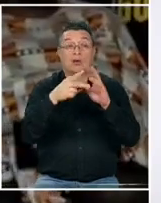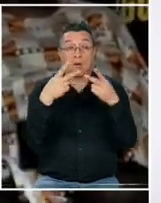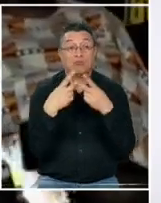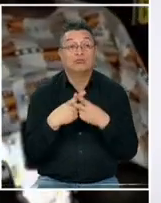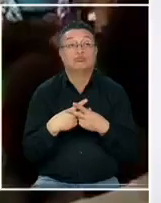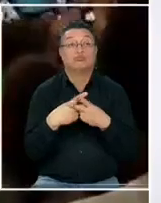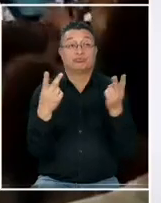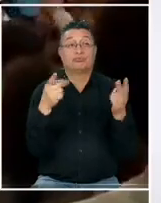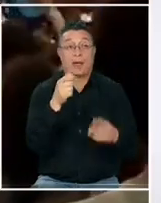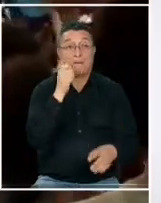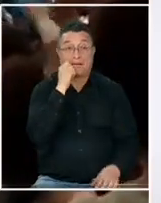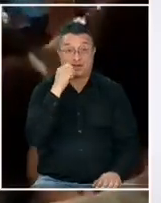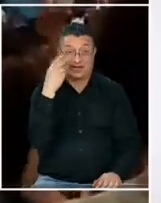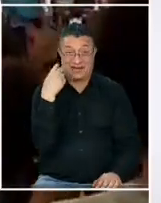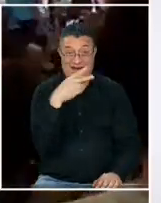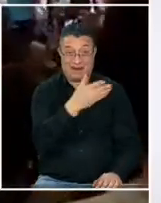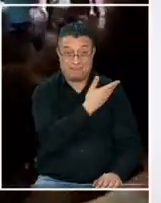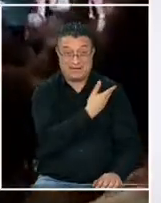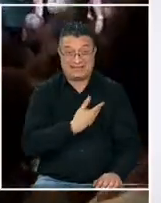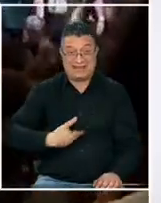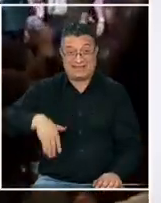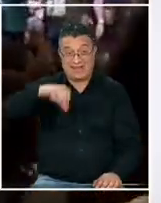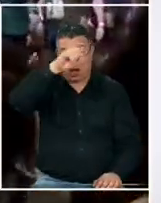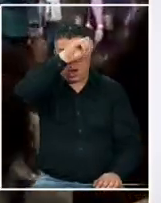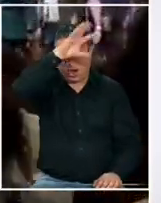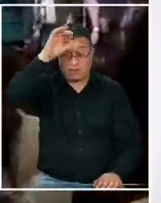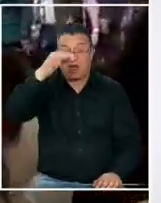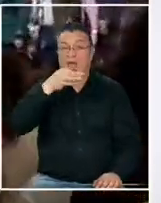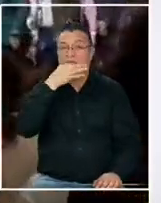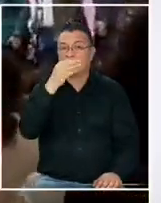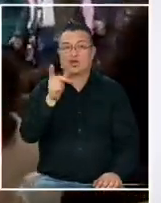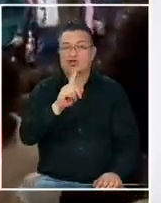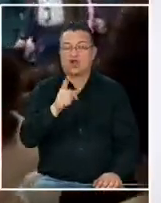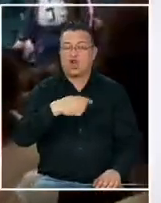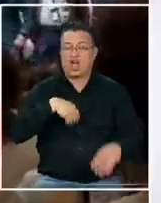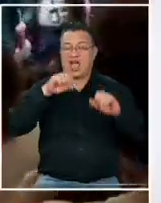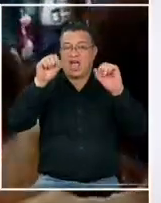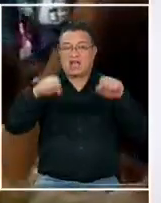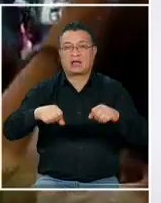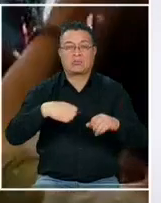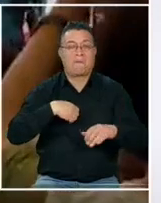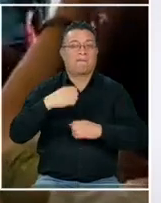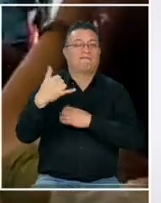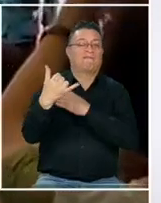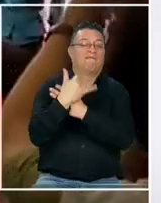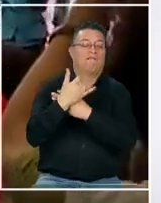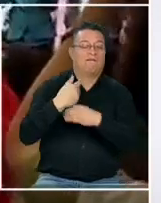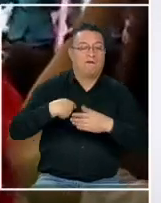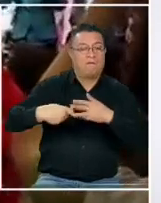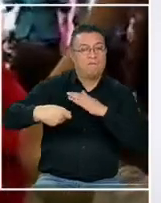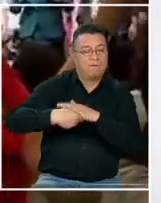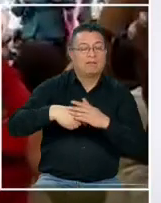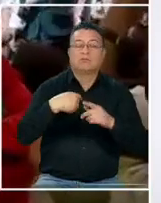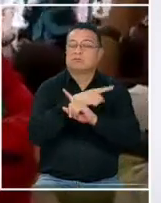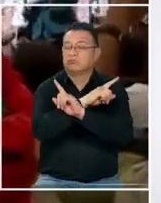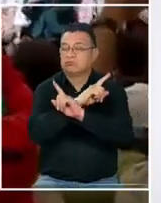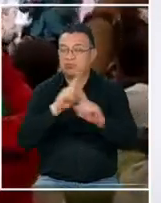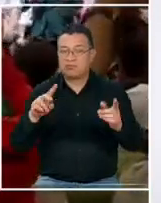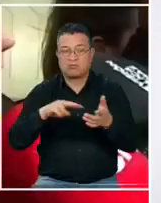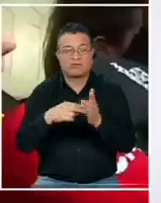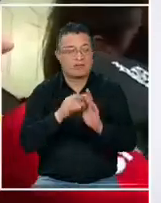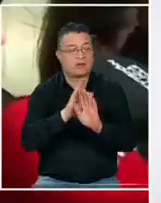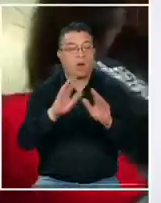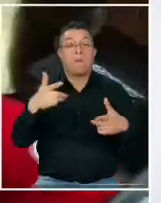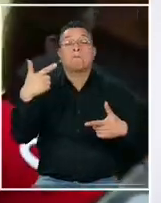justamente ahí de su página personal es que el presidente de Colombia dice que él no va aceptar ni chantajes ni tampoco ningún tipo de problema y él dice